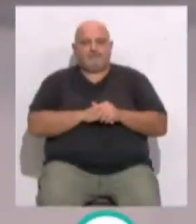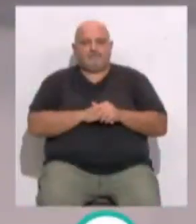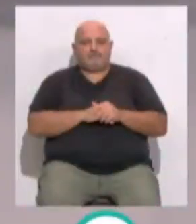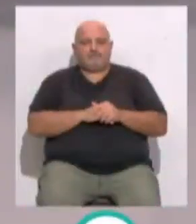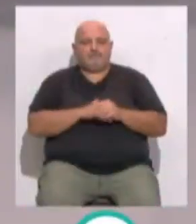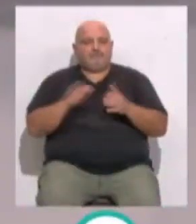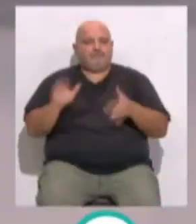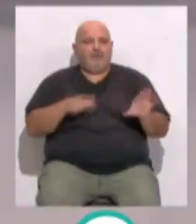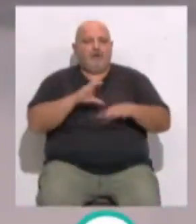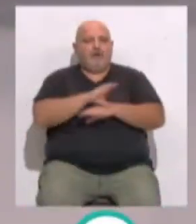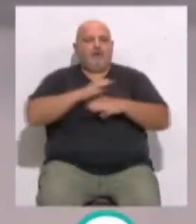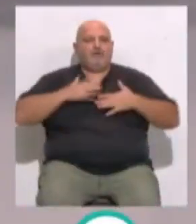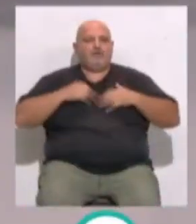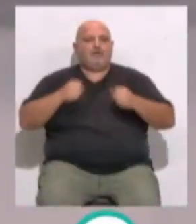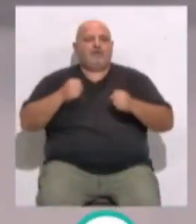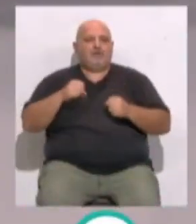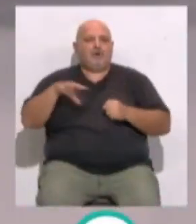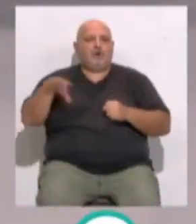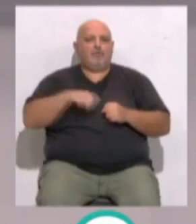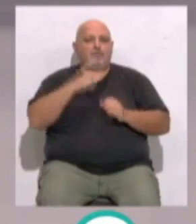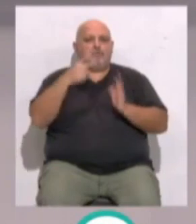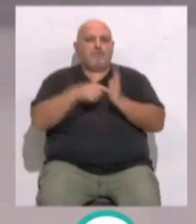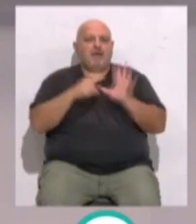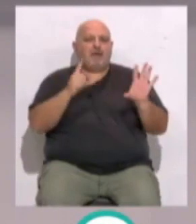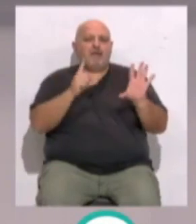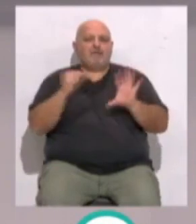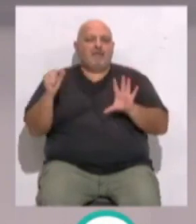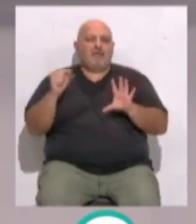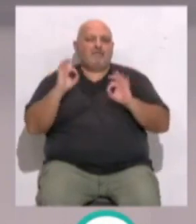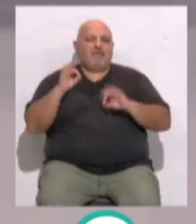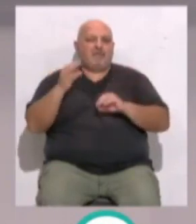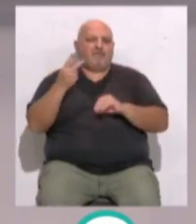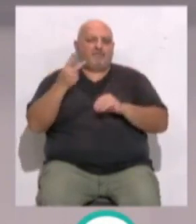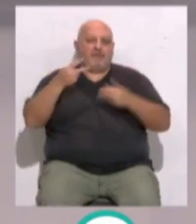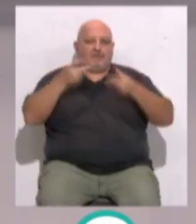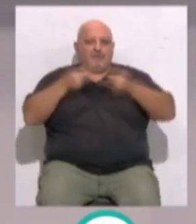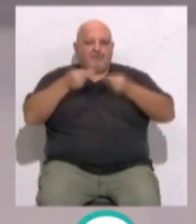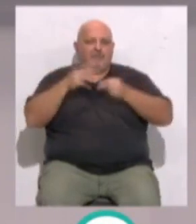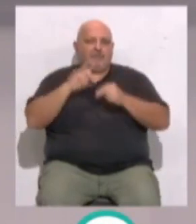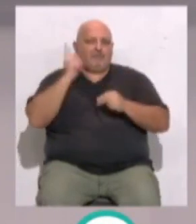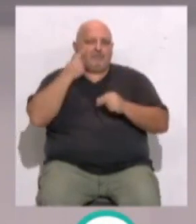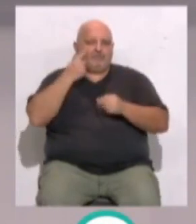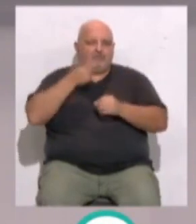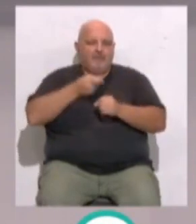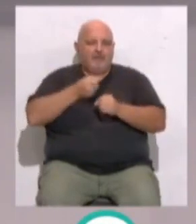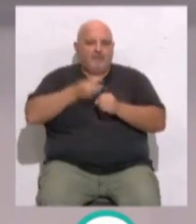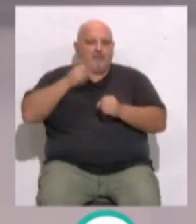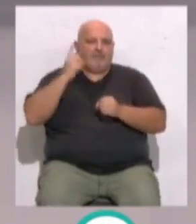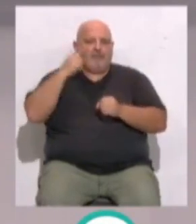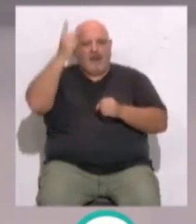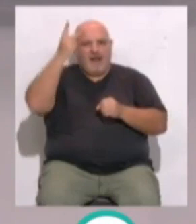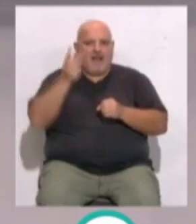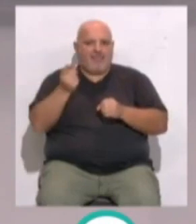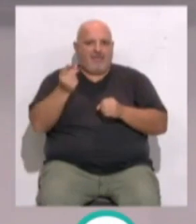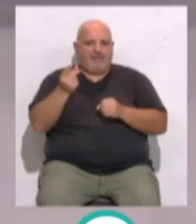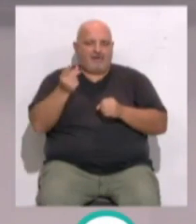La consejera de salud ha anunciado la compra de 1.600 reactivos específicos para la detección precoz del Alzheimer.